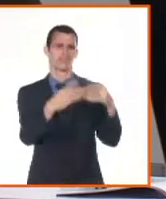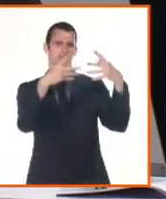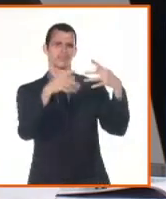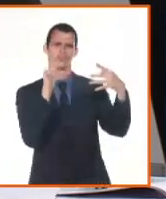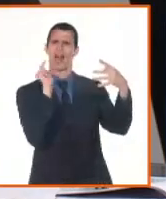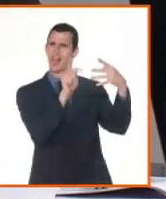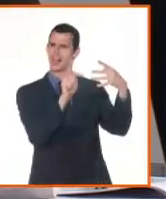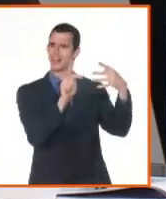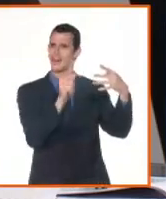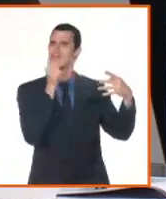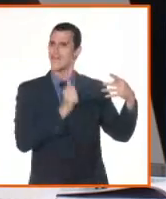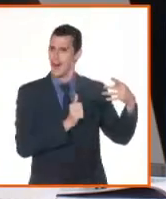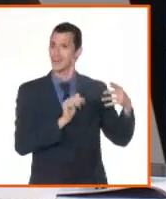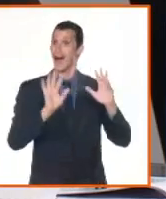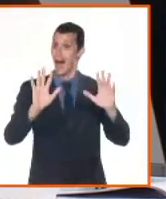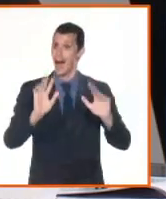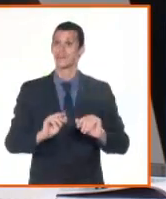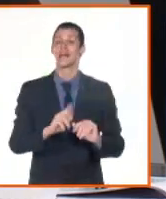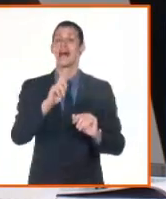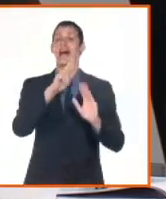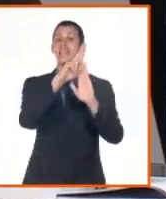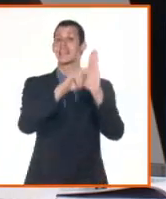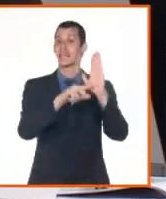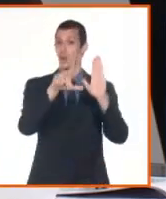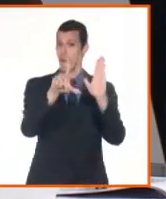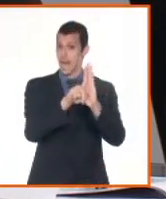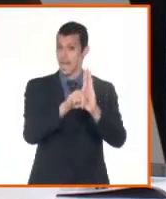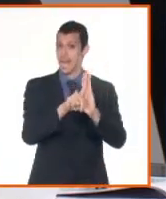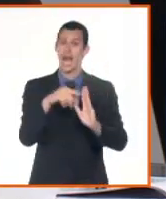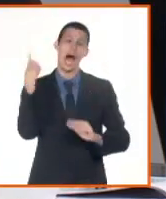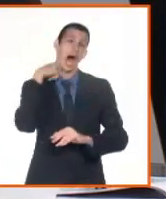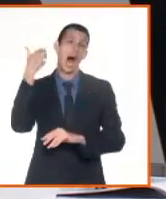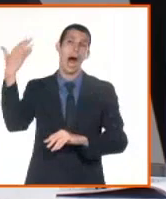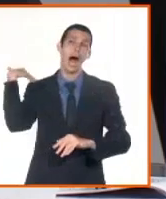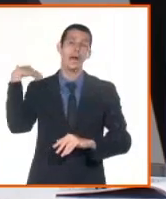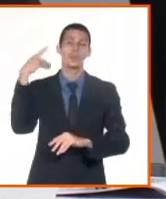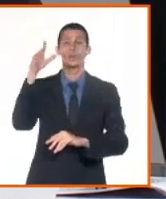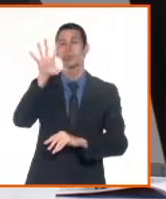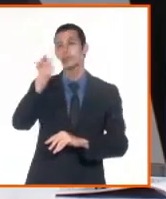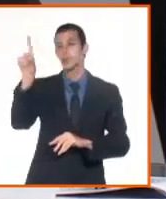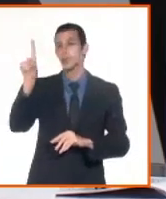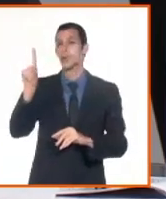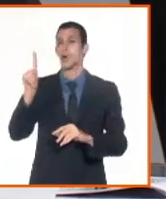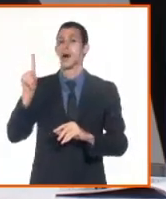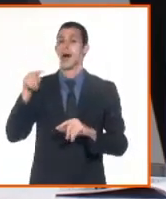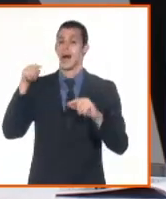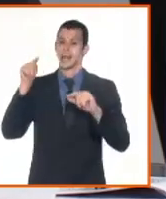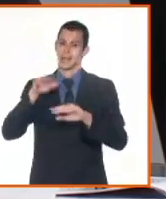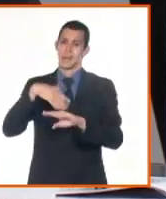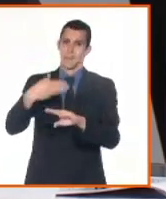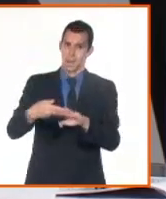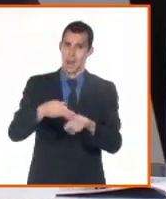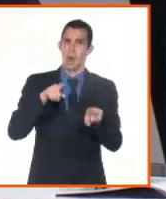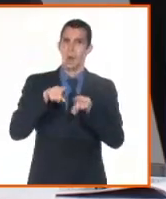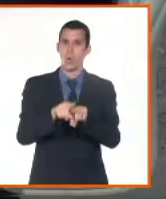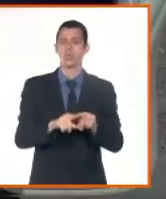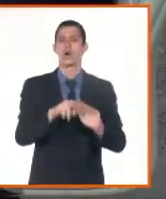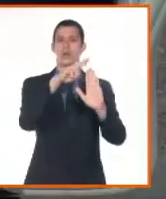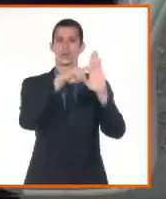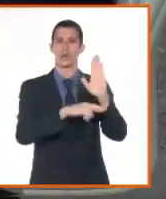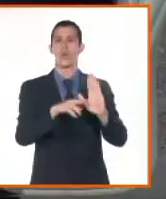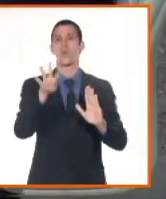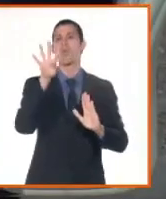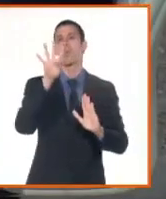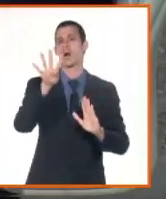del año 2021 y la resolución 493 que establece sus normas y procedimientos,